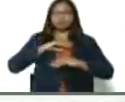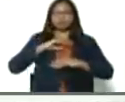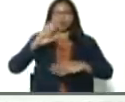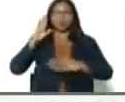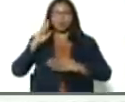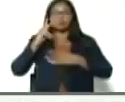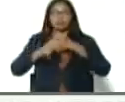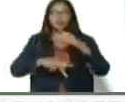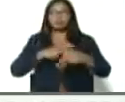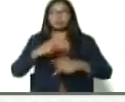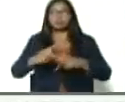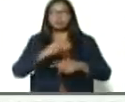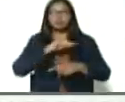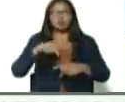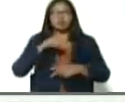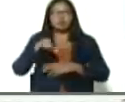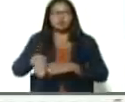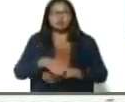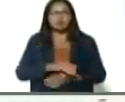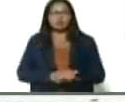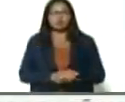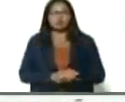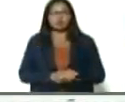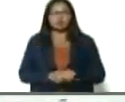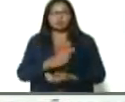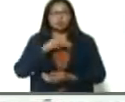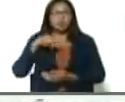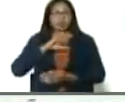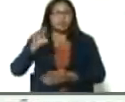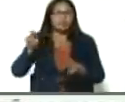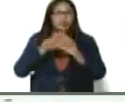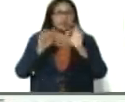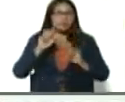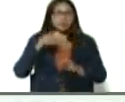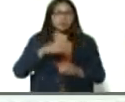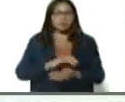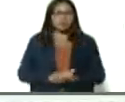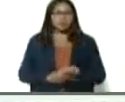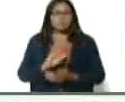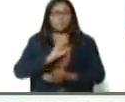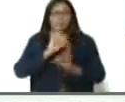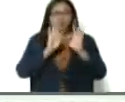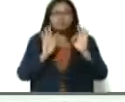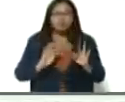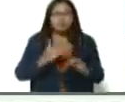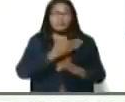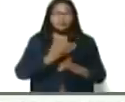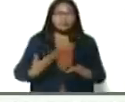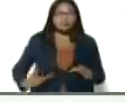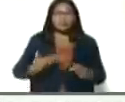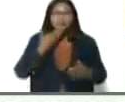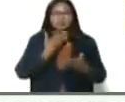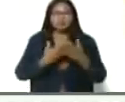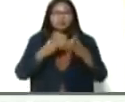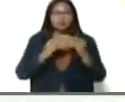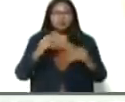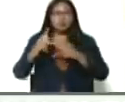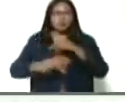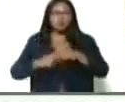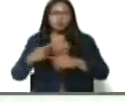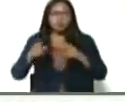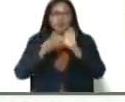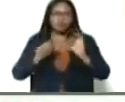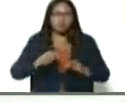de producción, por nuestro estado, y por nuestro país. Asimismo, presidente, bueno decirle, agradecerle a todos los productores, y